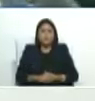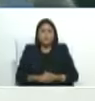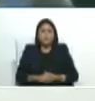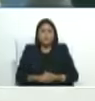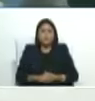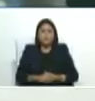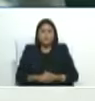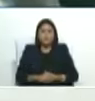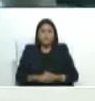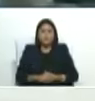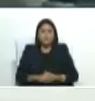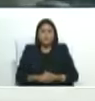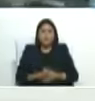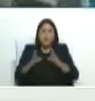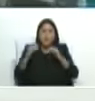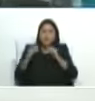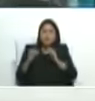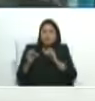todo lo que había que hablar